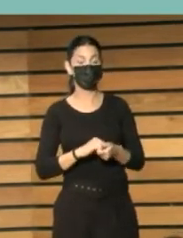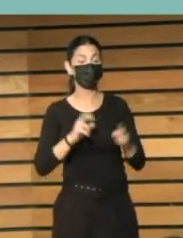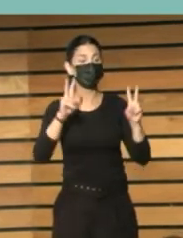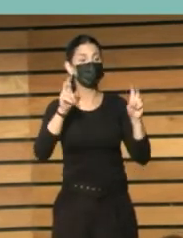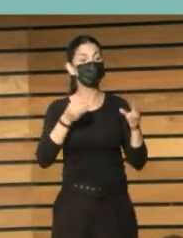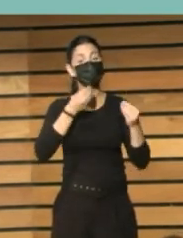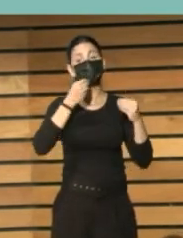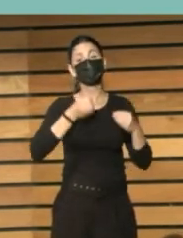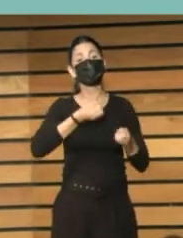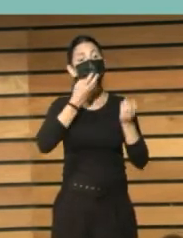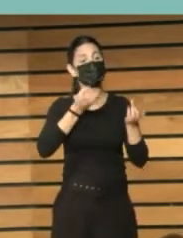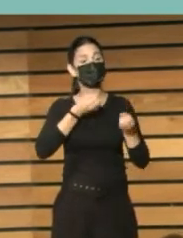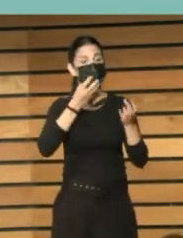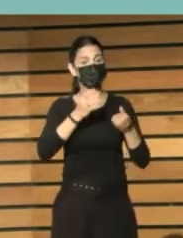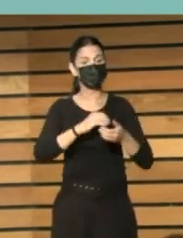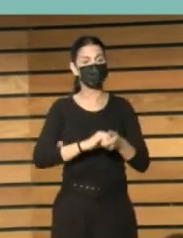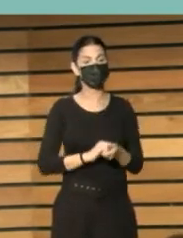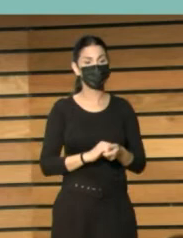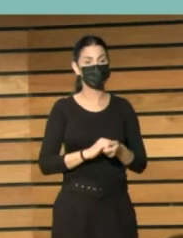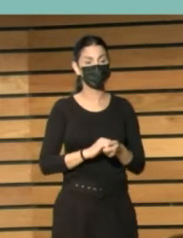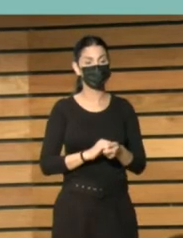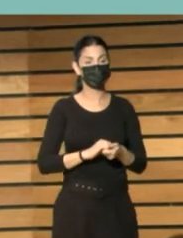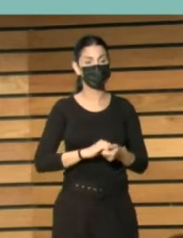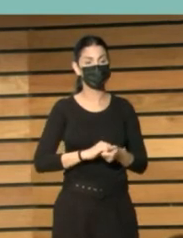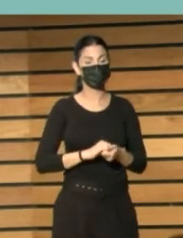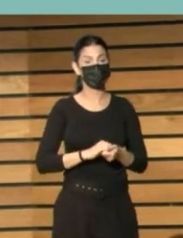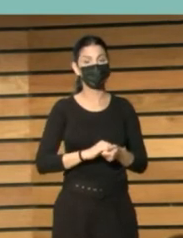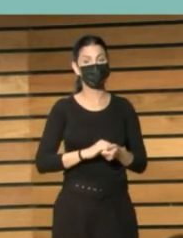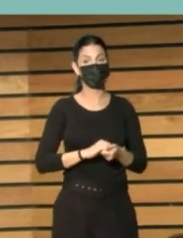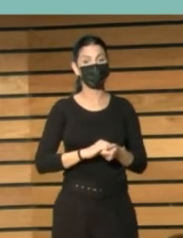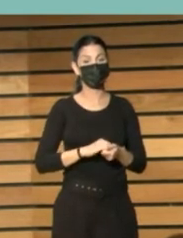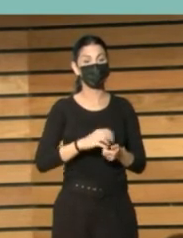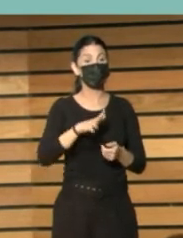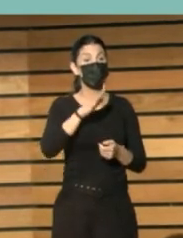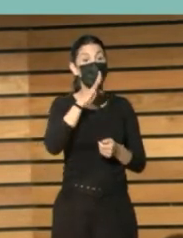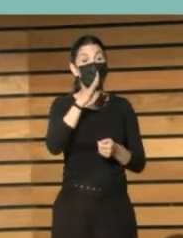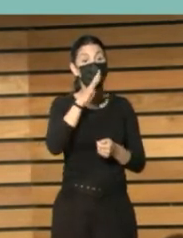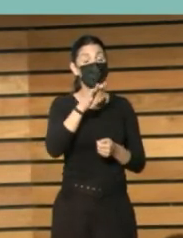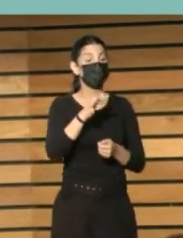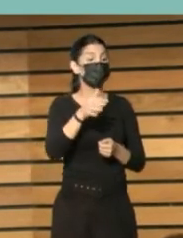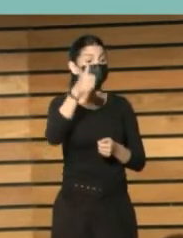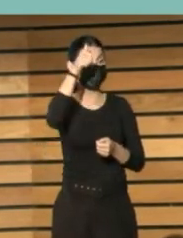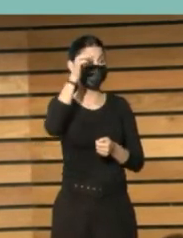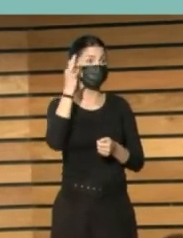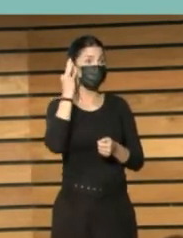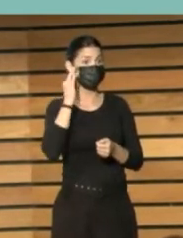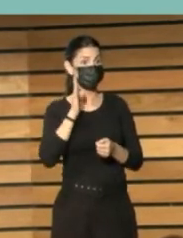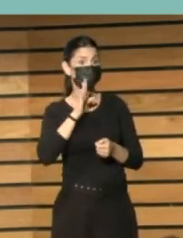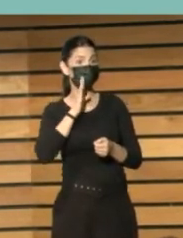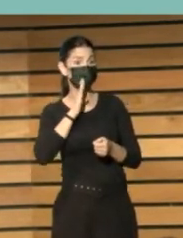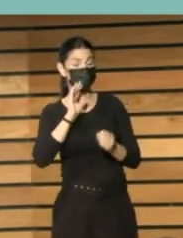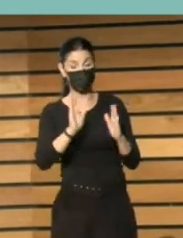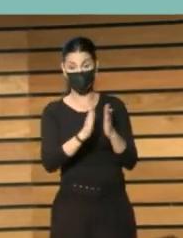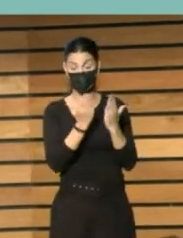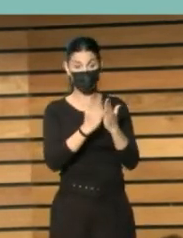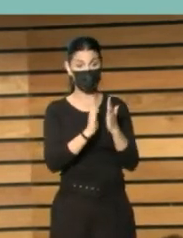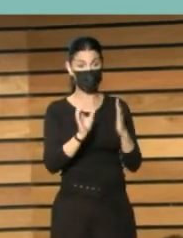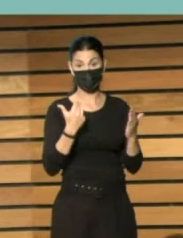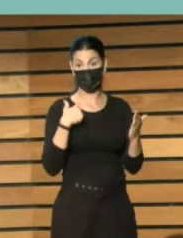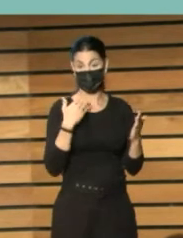al poema. O un haiku. Porque, como decía Alicia ayer, y yo comparto este amor por un libro que hemos descubierto recientemente,